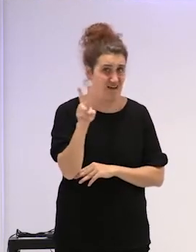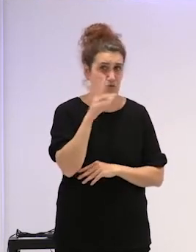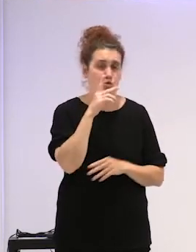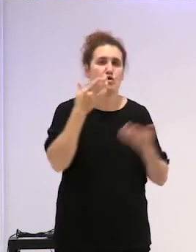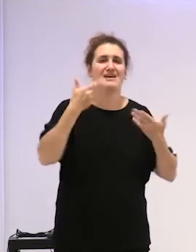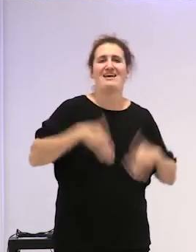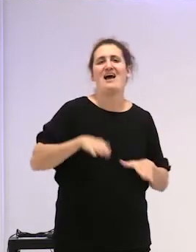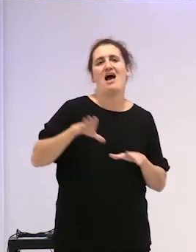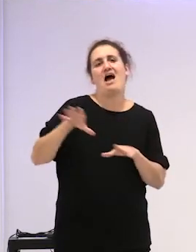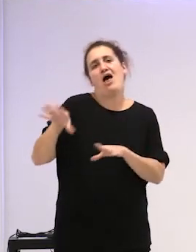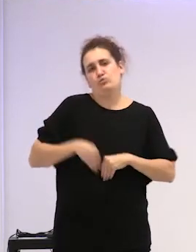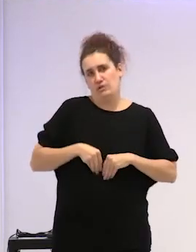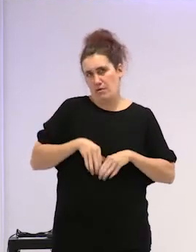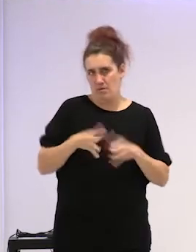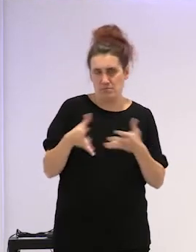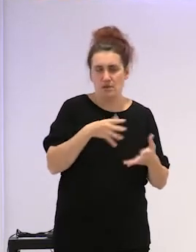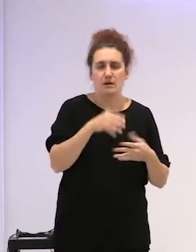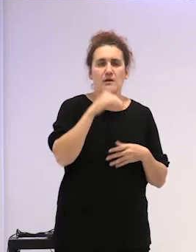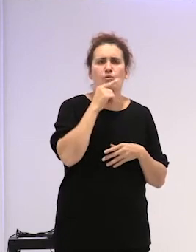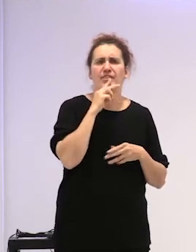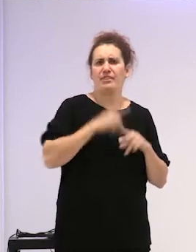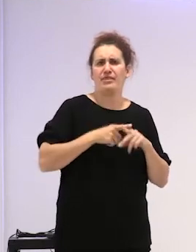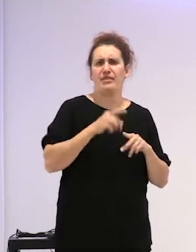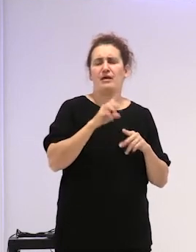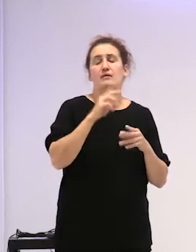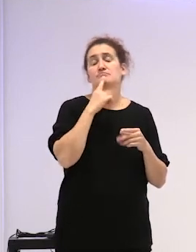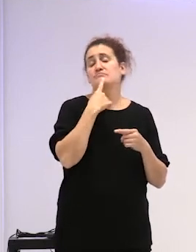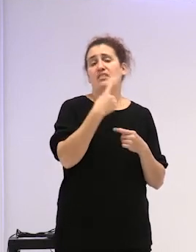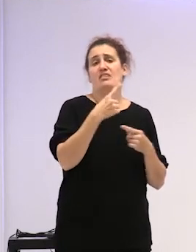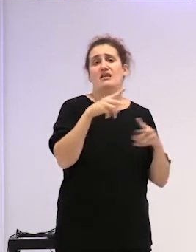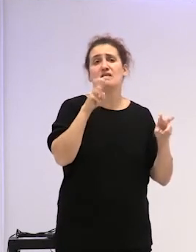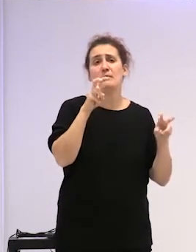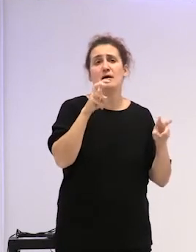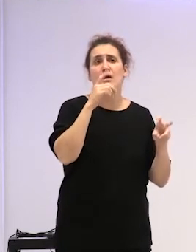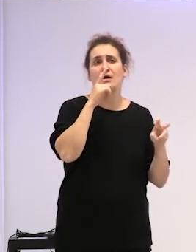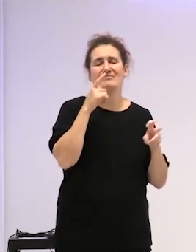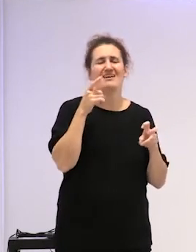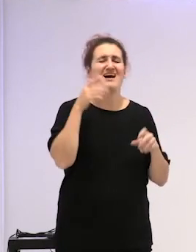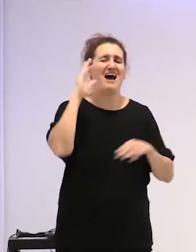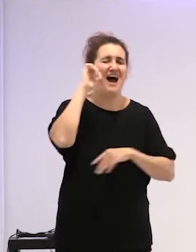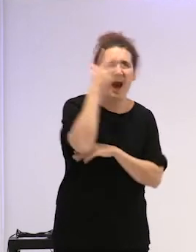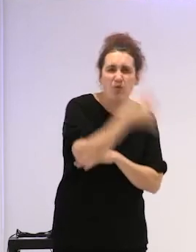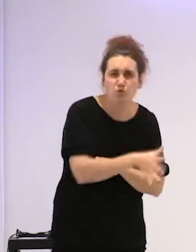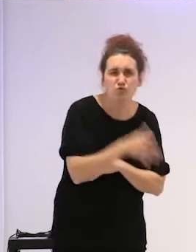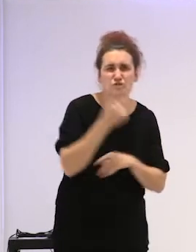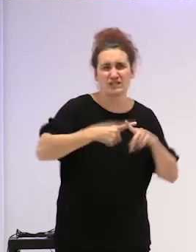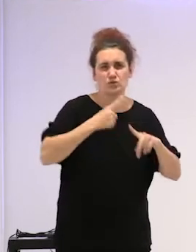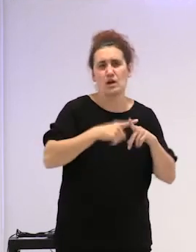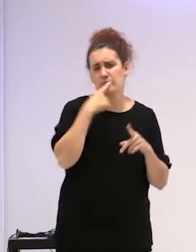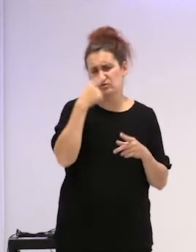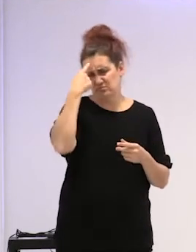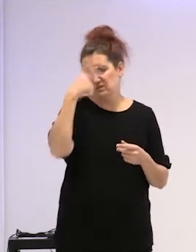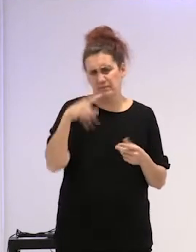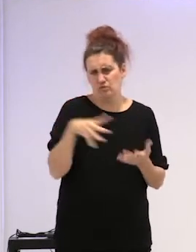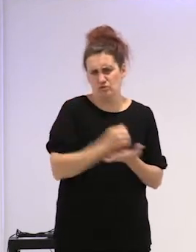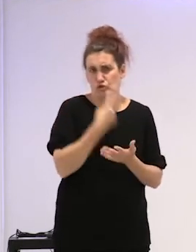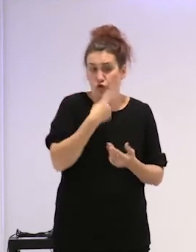por lo que no dice. A veces es más fuerte lo que no se dice, no se dice que son abusos sexuales, pero por supuesto todos sabemos.